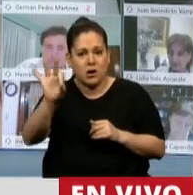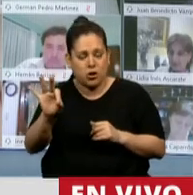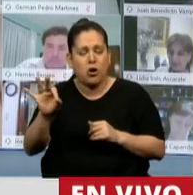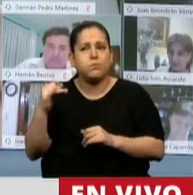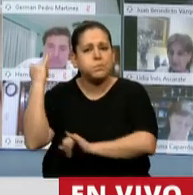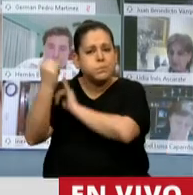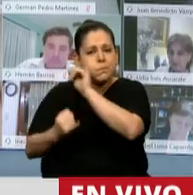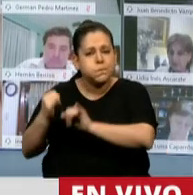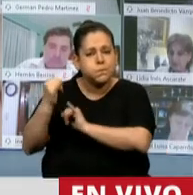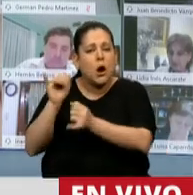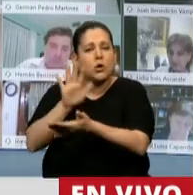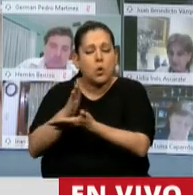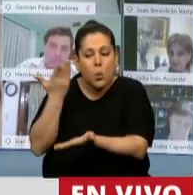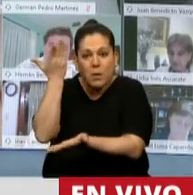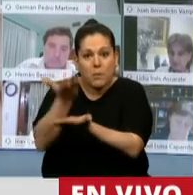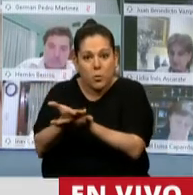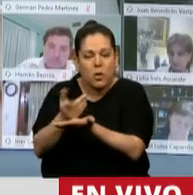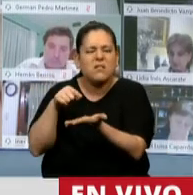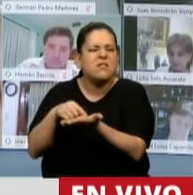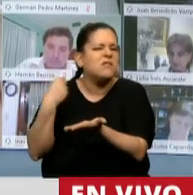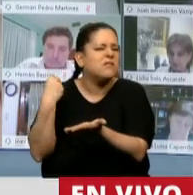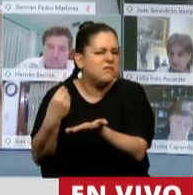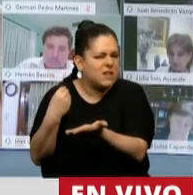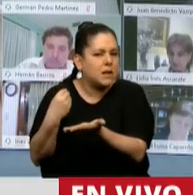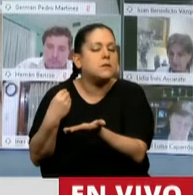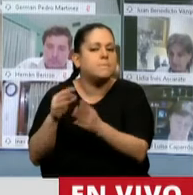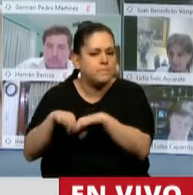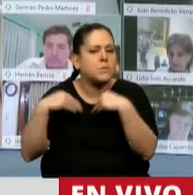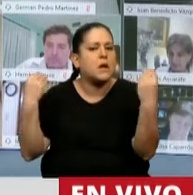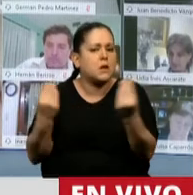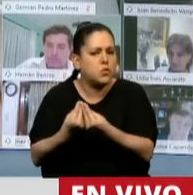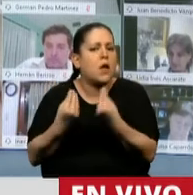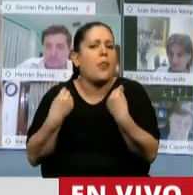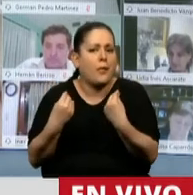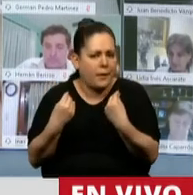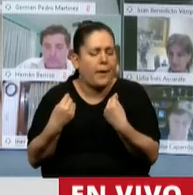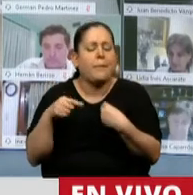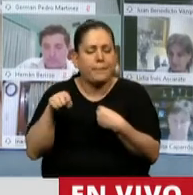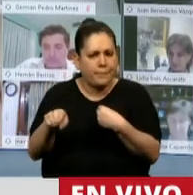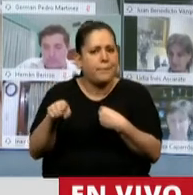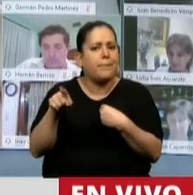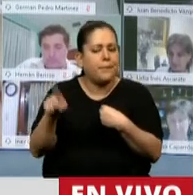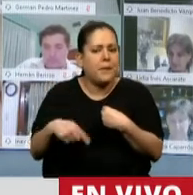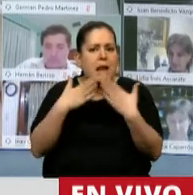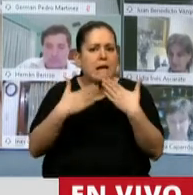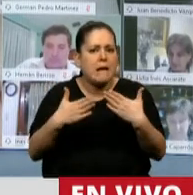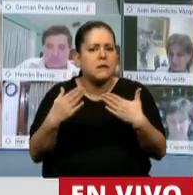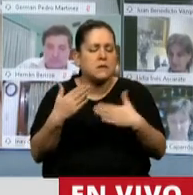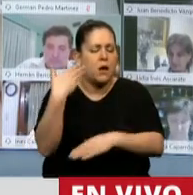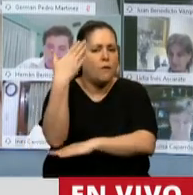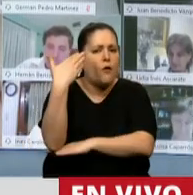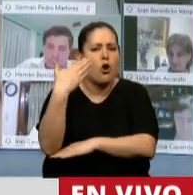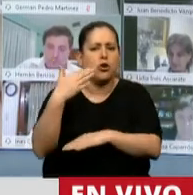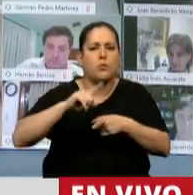traer como iniciativa es el resultado de cantidad de discusiones que hubo en foros políticos